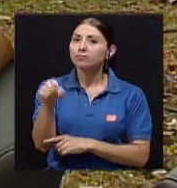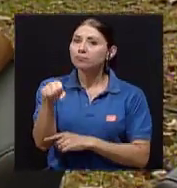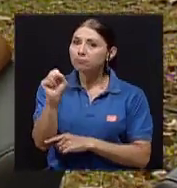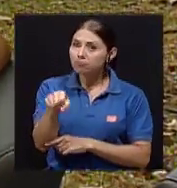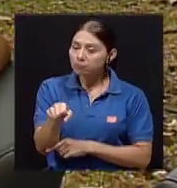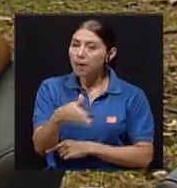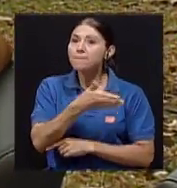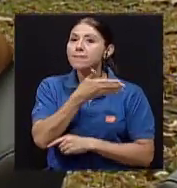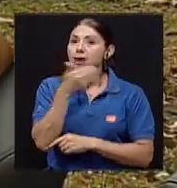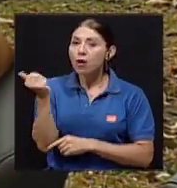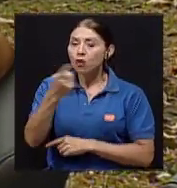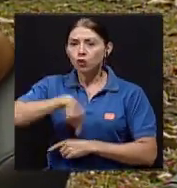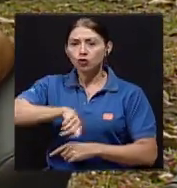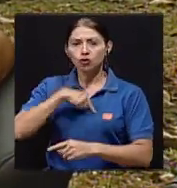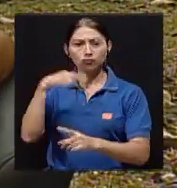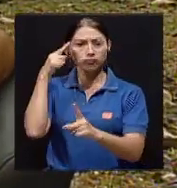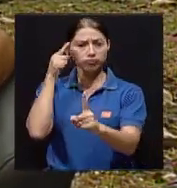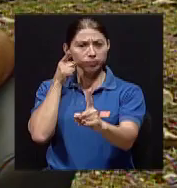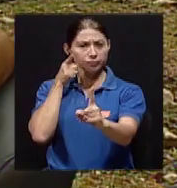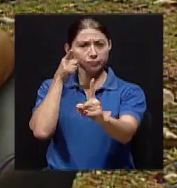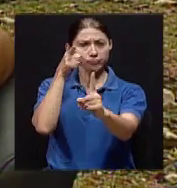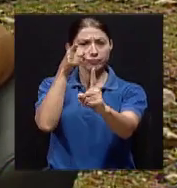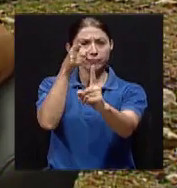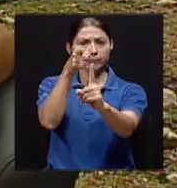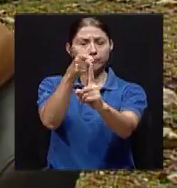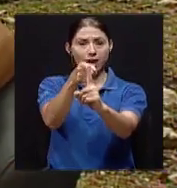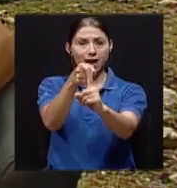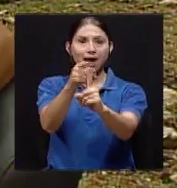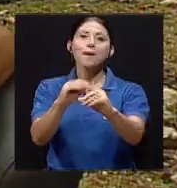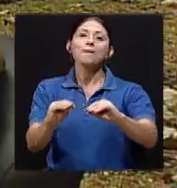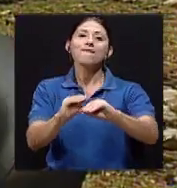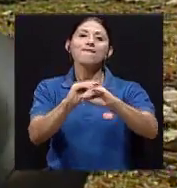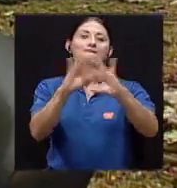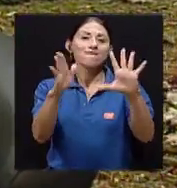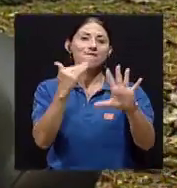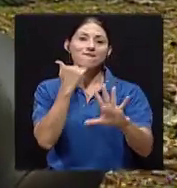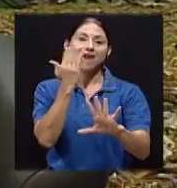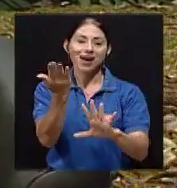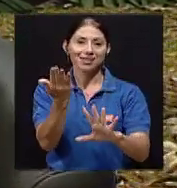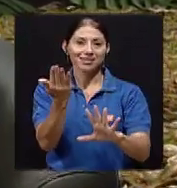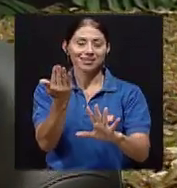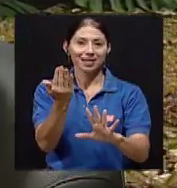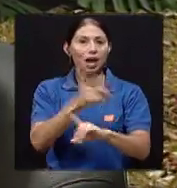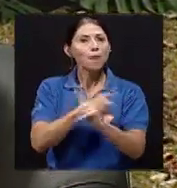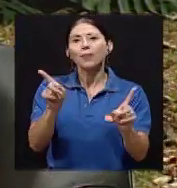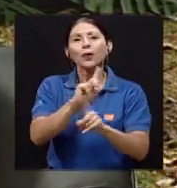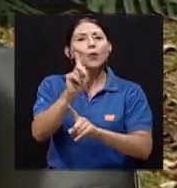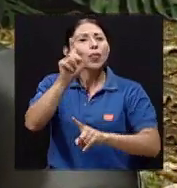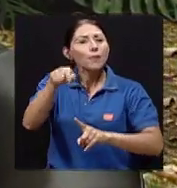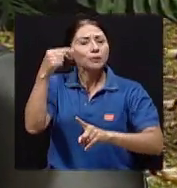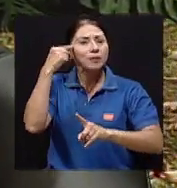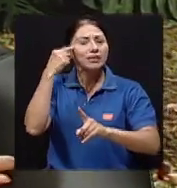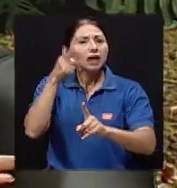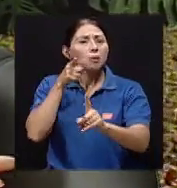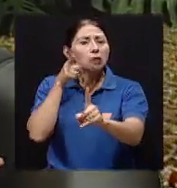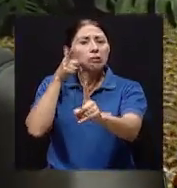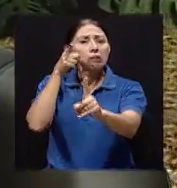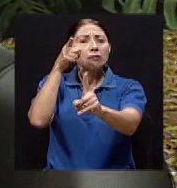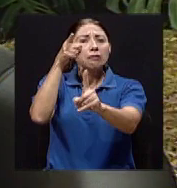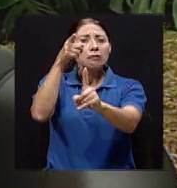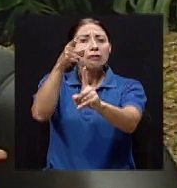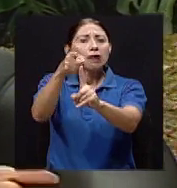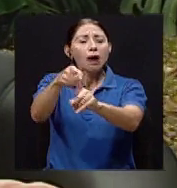tengamos los objetivos de nuestra meta, va a ser más fácil llegar. Lo importante es no ponernos metas a muy largo plazo, de repente